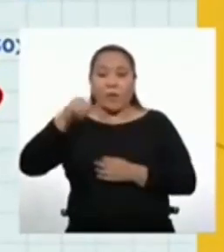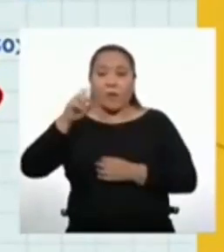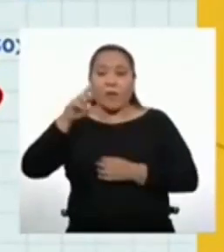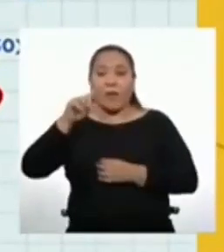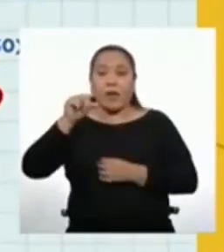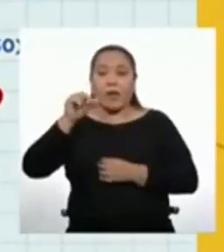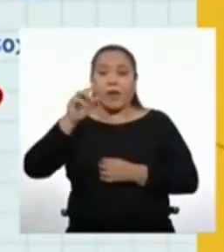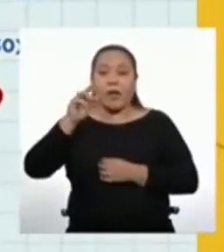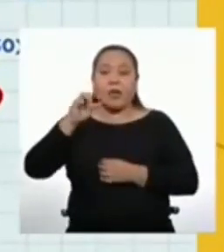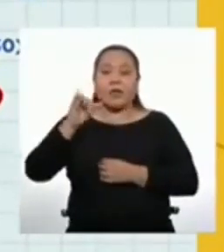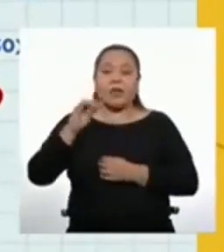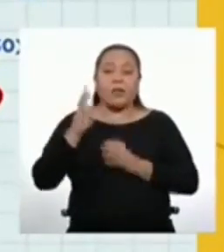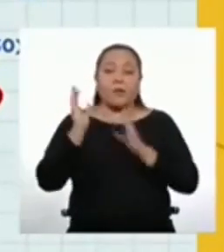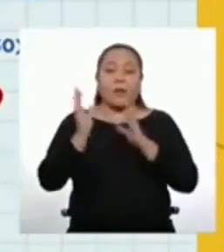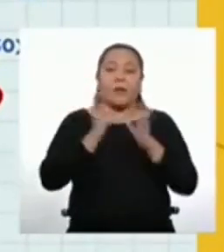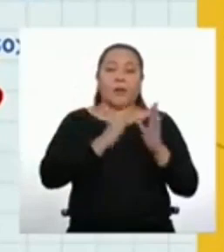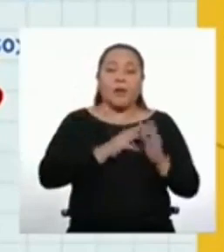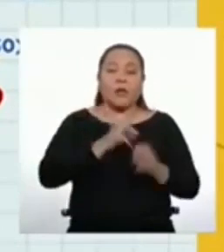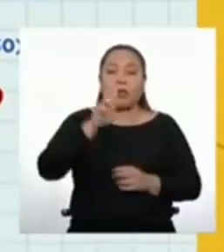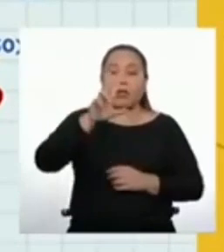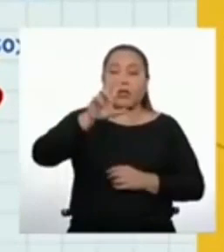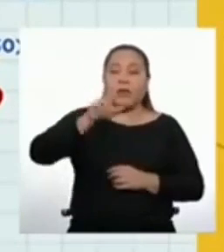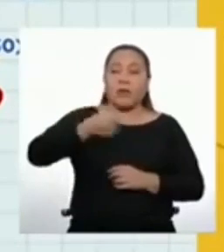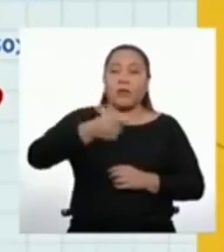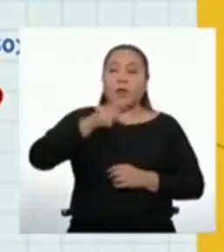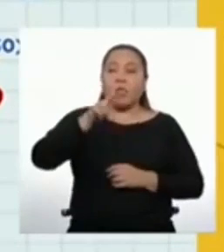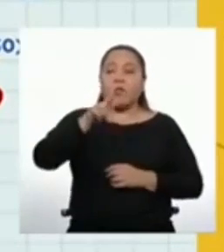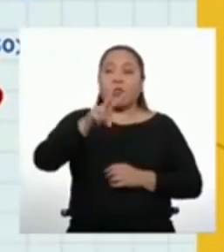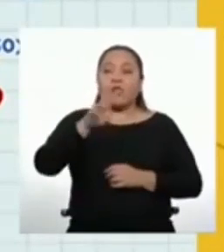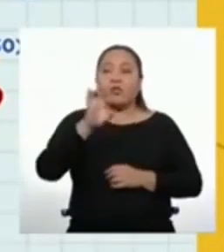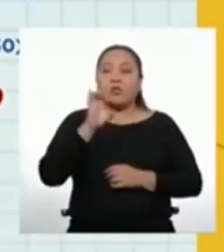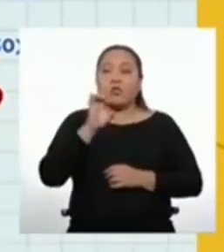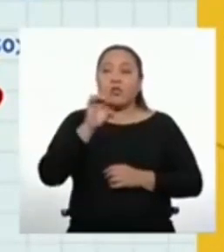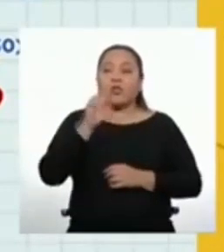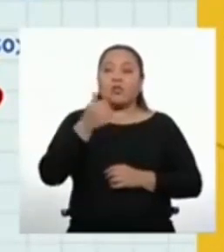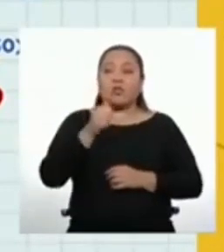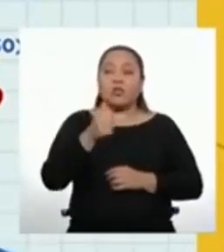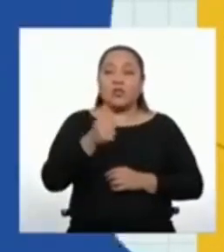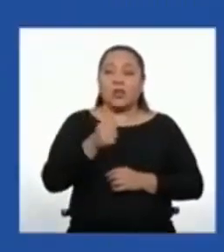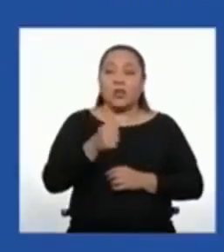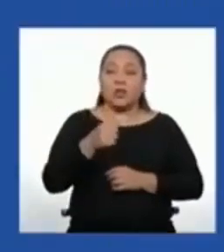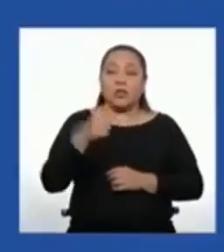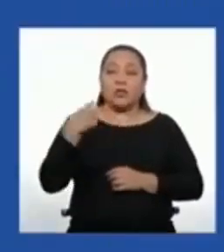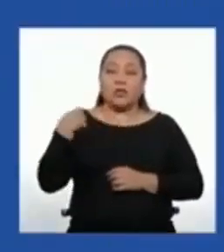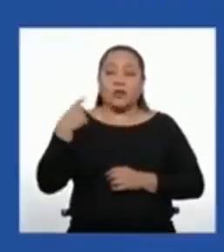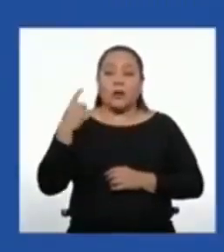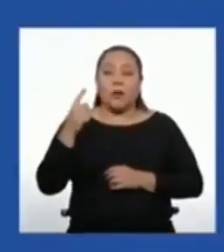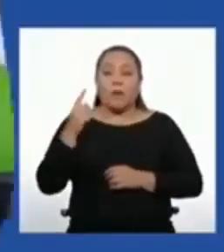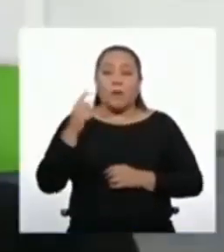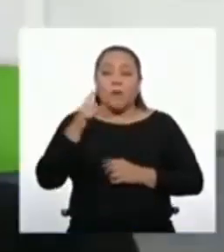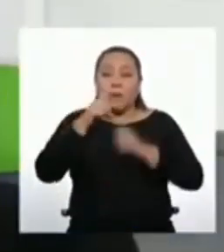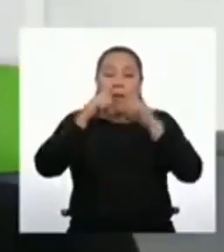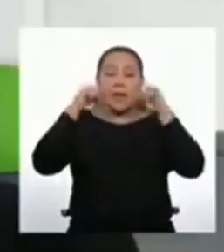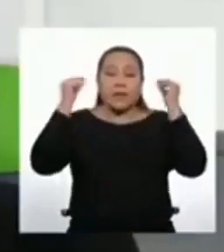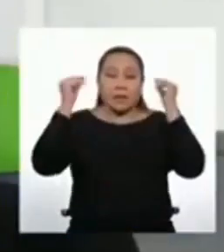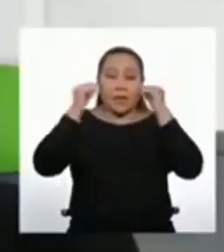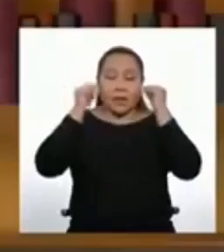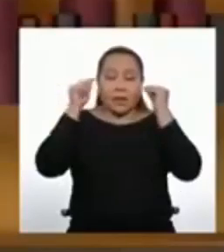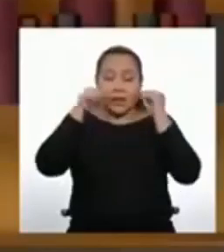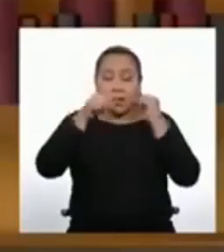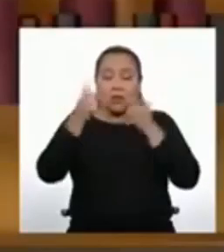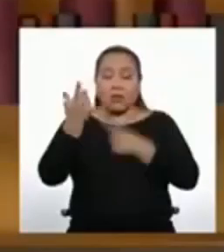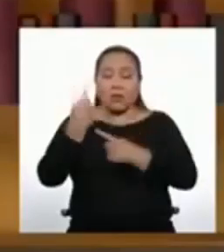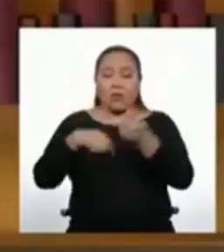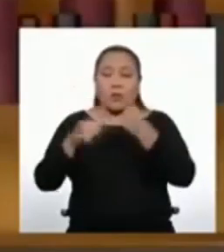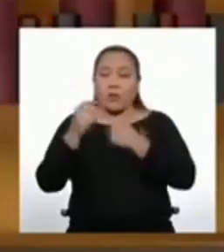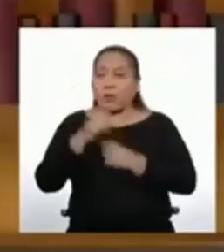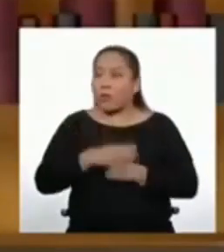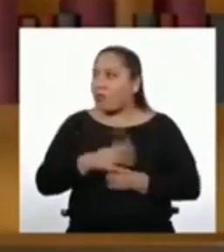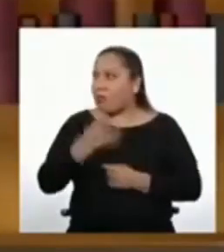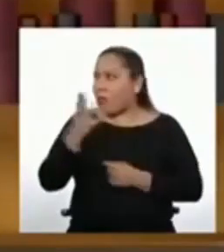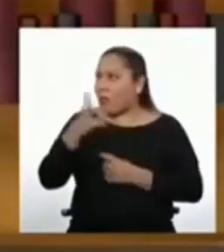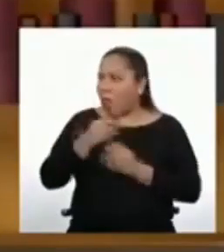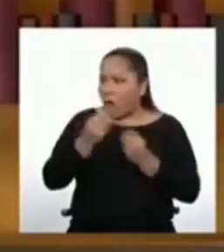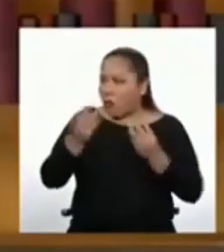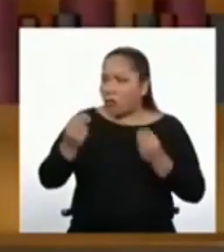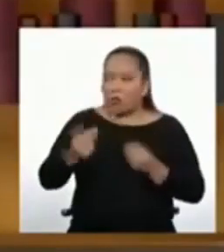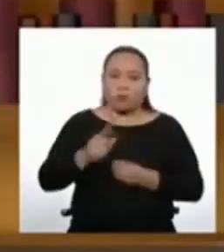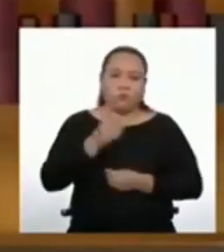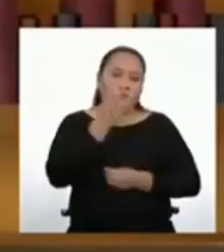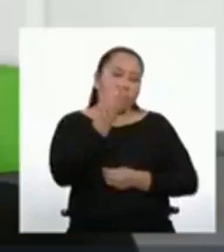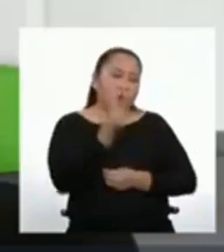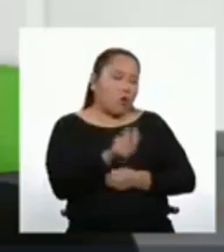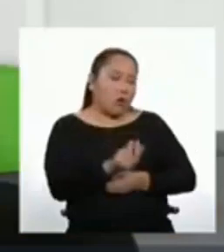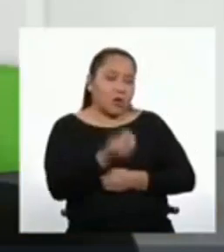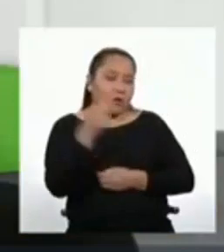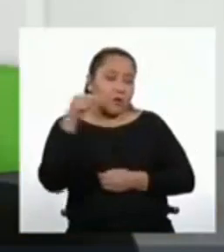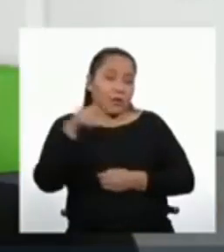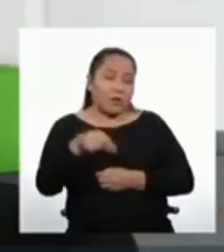ha confeccionado 3.210 mascarillas para vender. ¡Son un montón! Pocas para la pandemia que